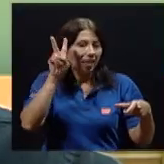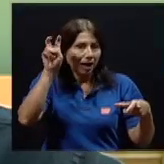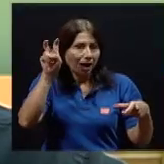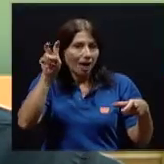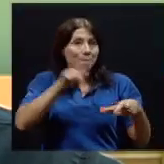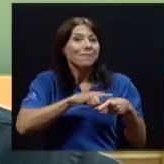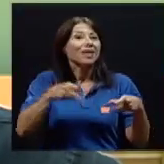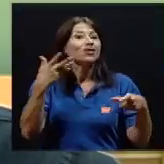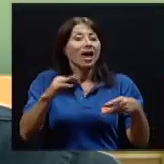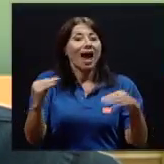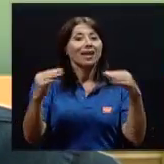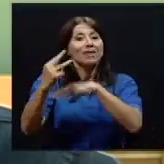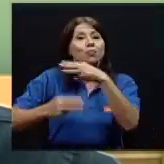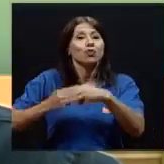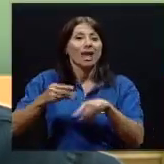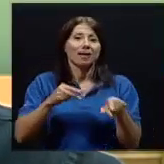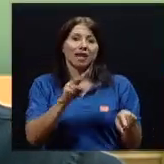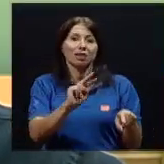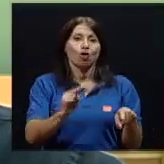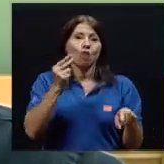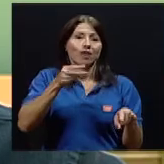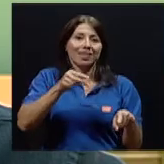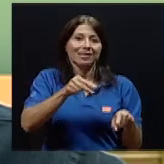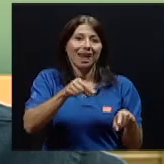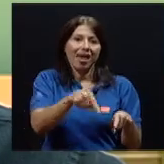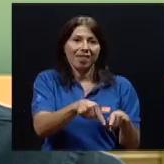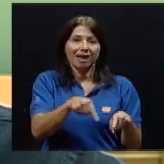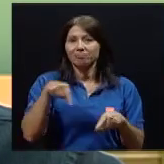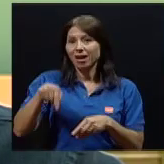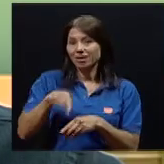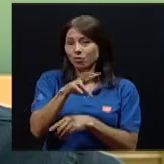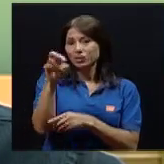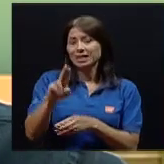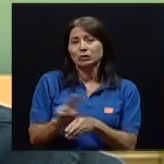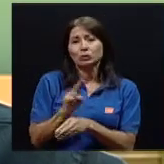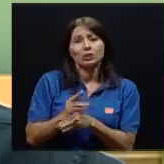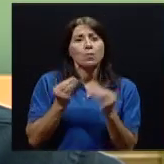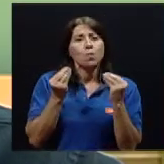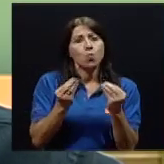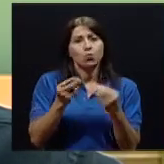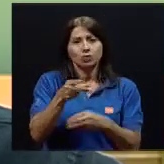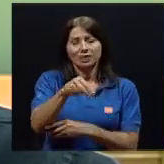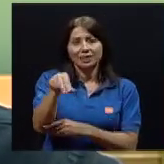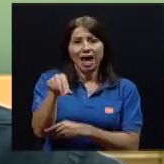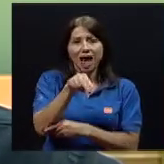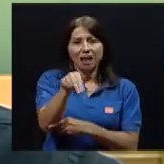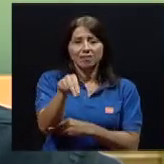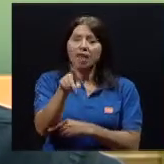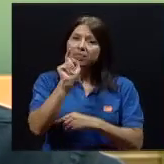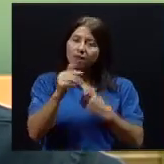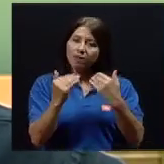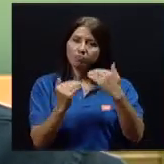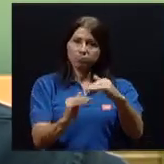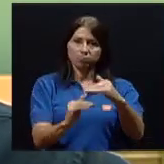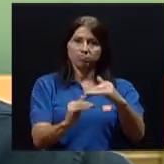doble de salada de lo que debería ser. Entonces, de las principales recomendaciones es restrinjamos la sal.